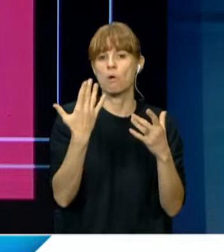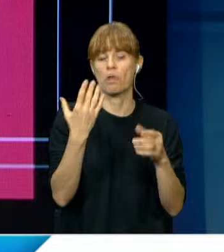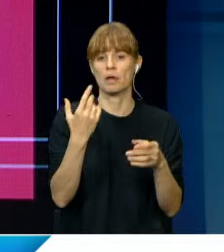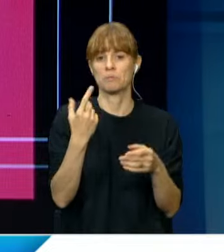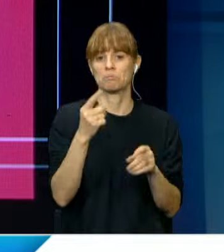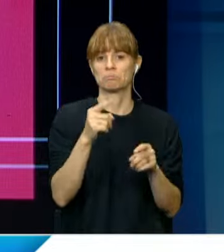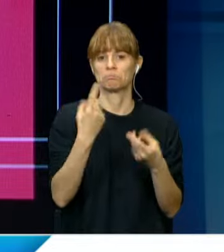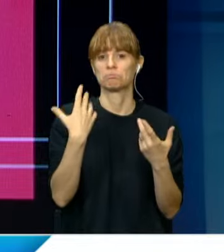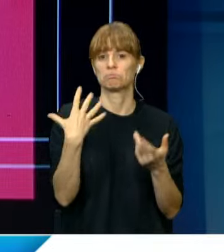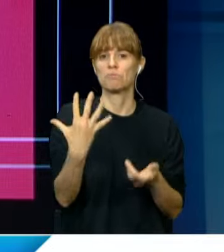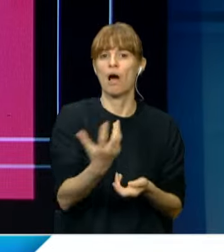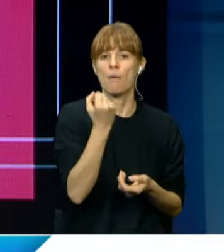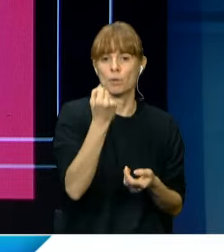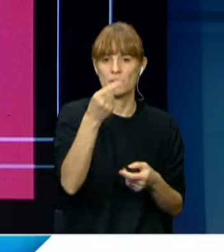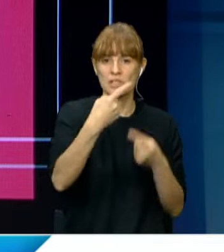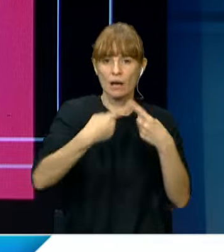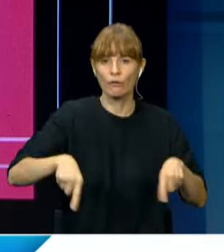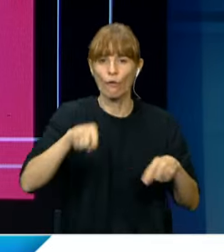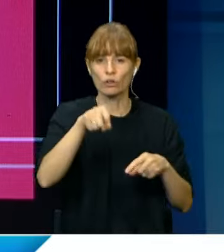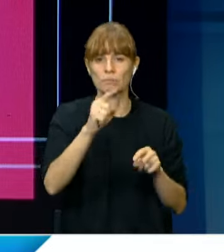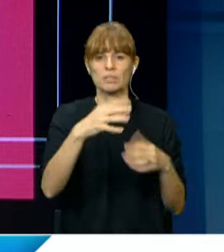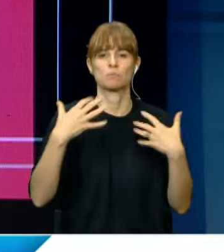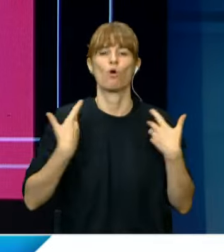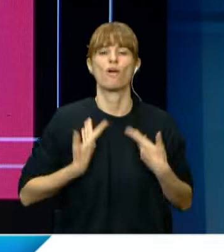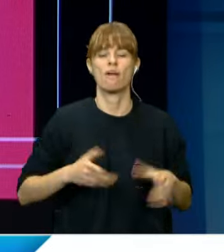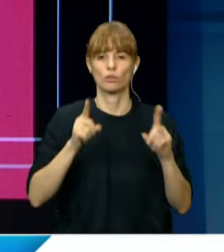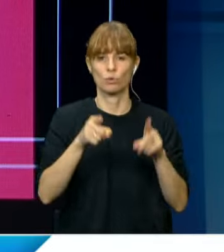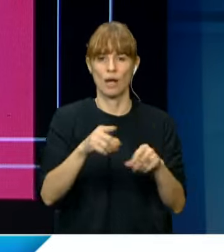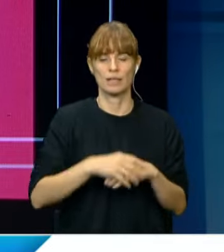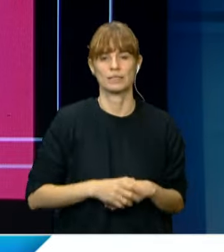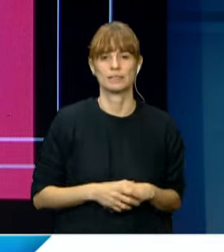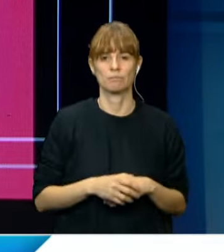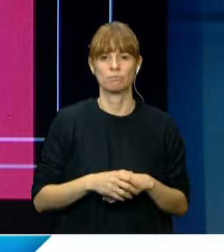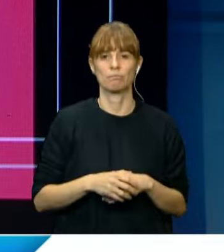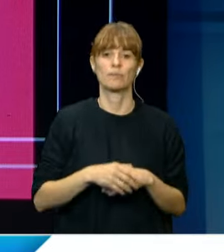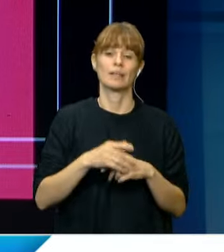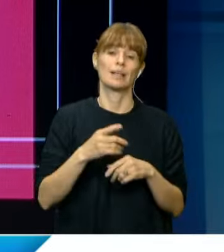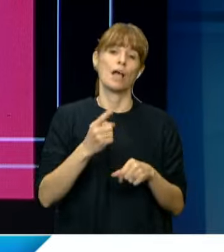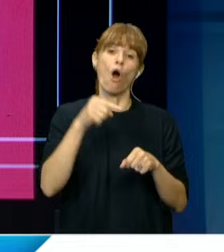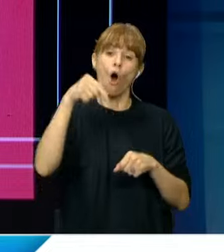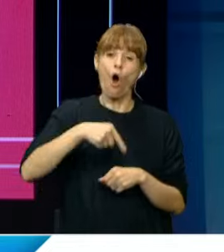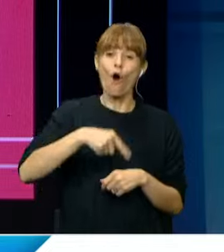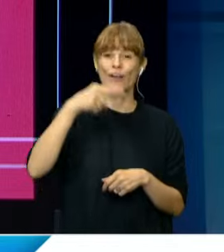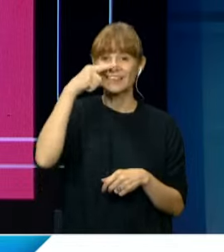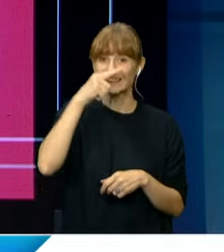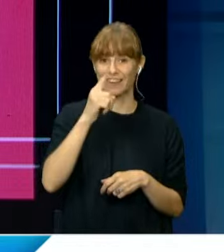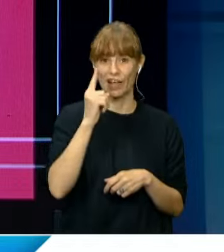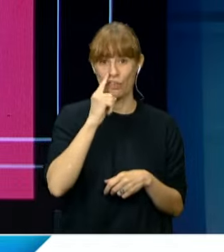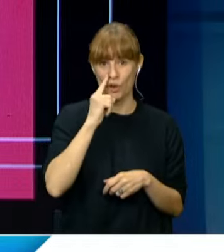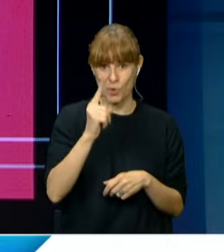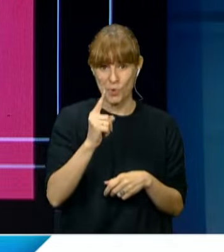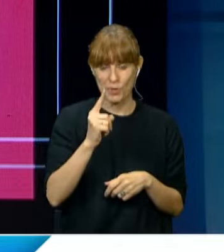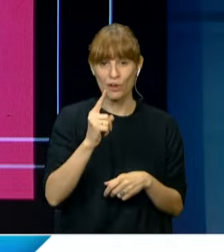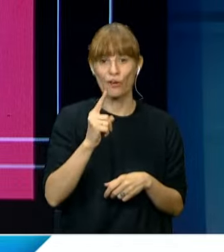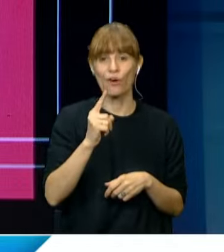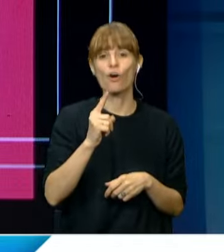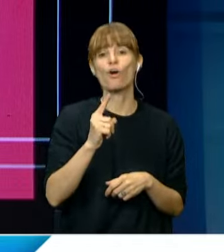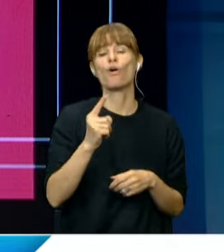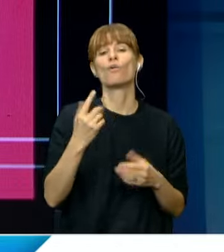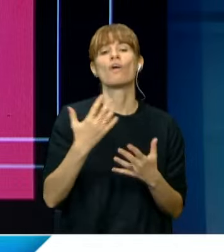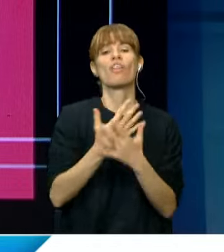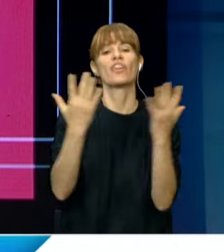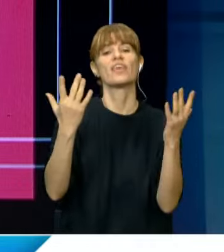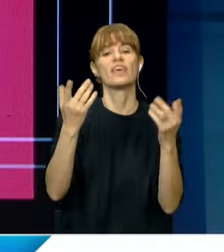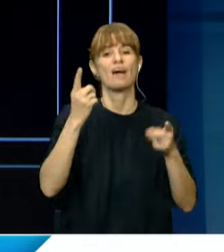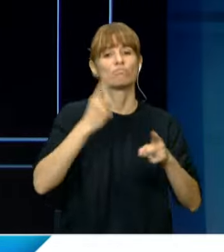Sostenibles ODS. Y antes de despedirnos, hoy 7 de junio, día en que se celebra el